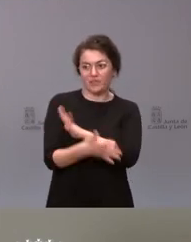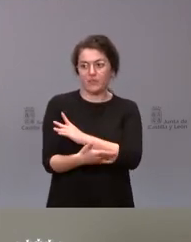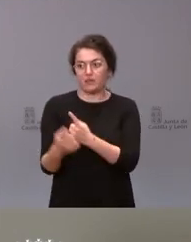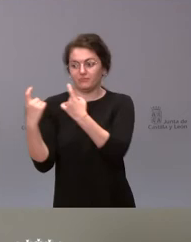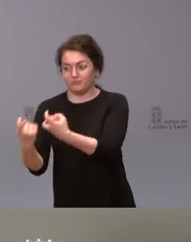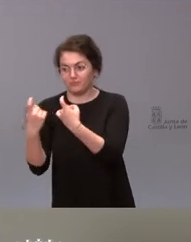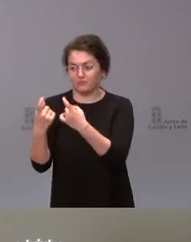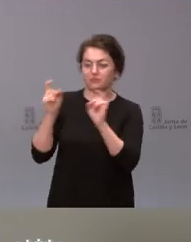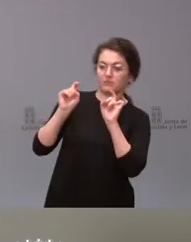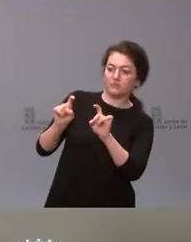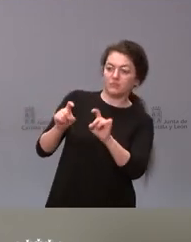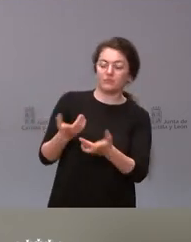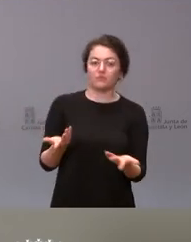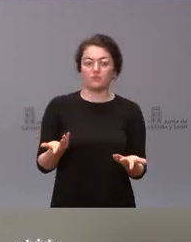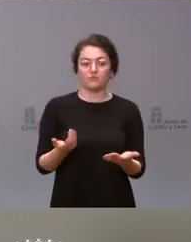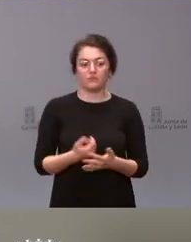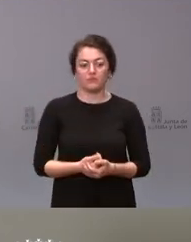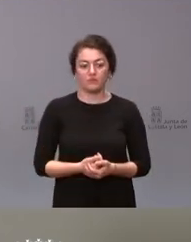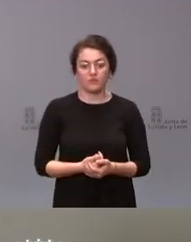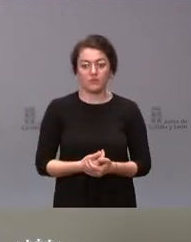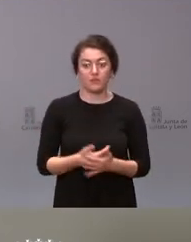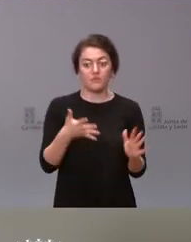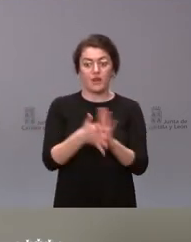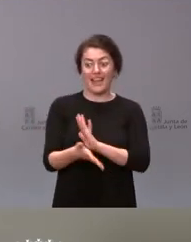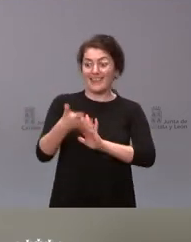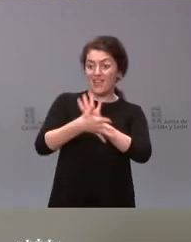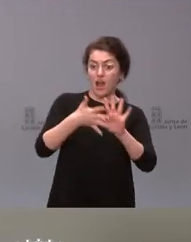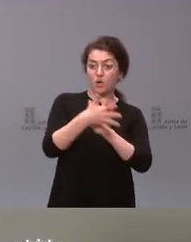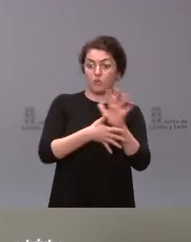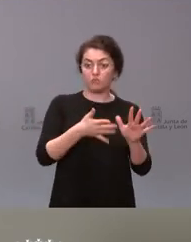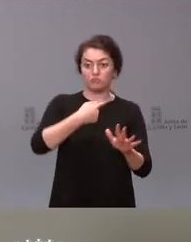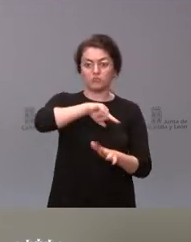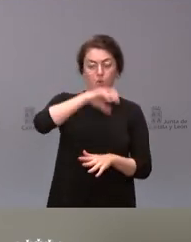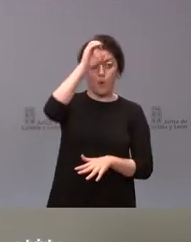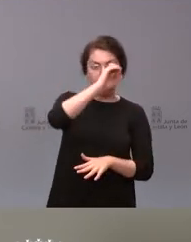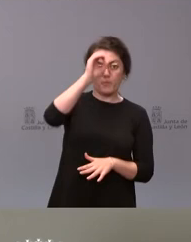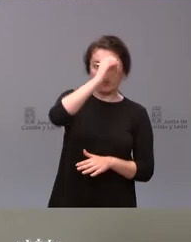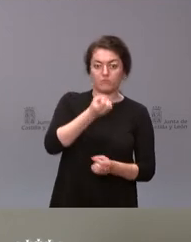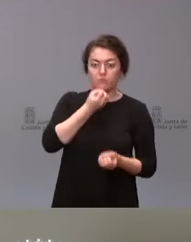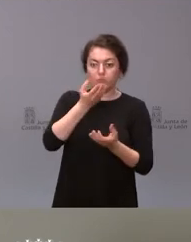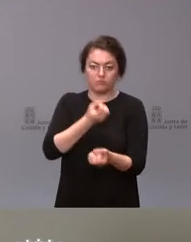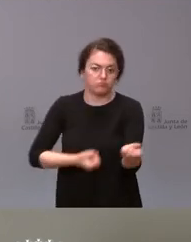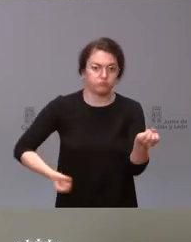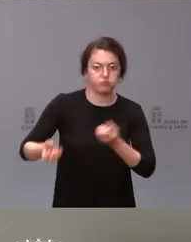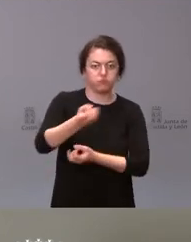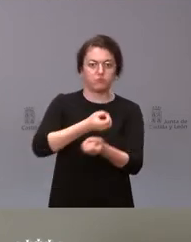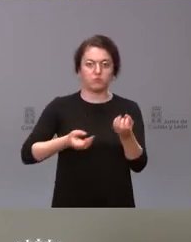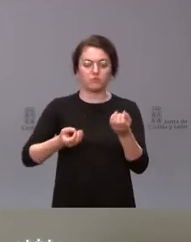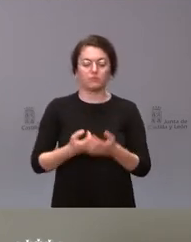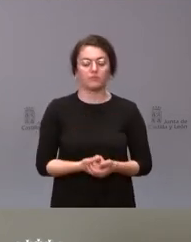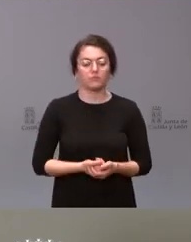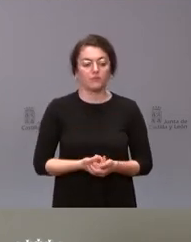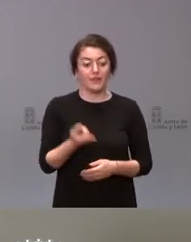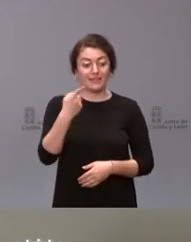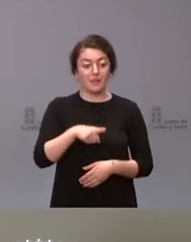de diálogo manifestamos nuestra opinión y también estamos muy atentos a las opiniones de todos los demás y también las instituciones propias